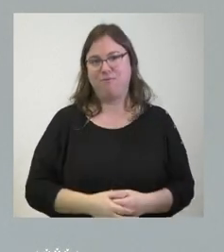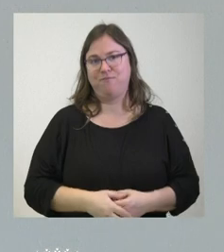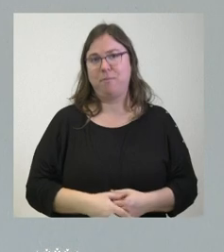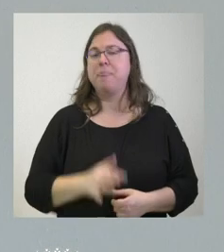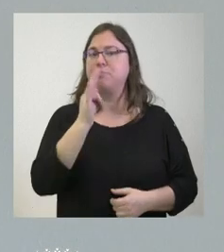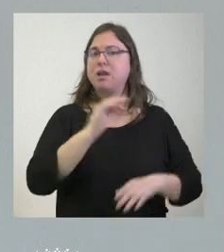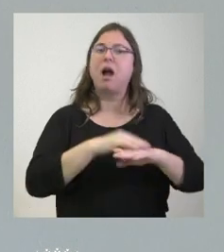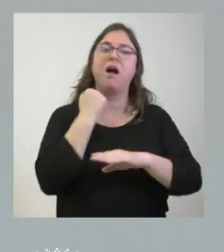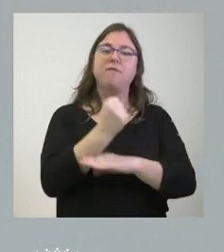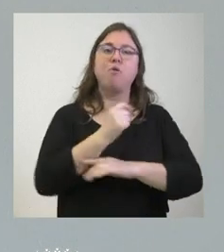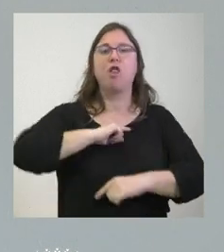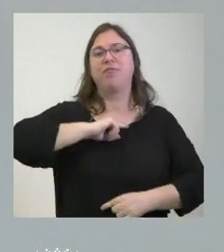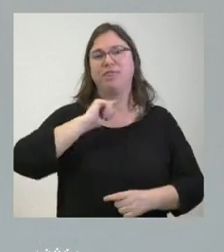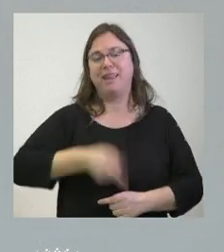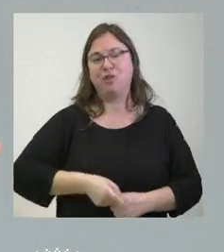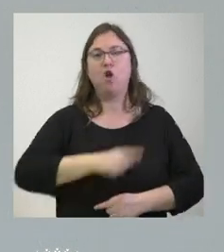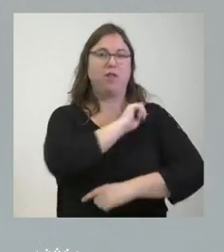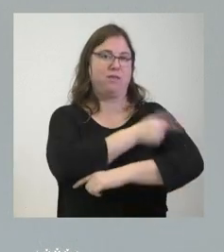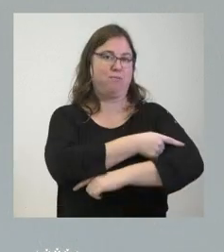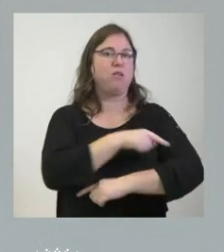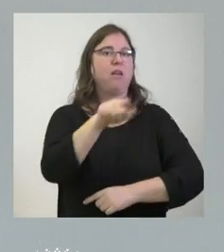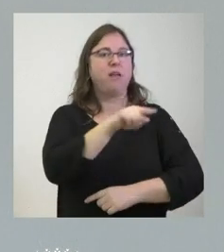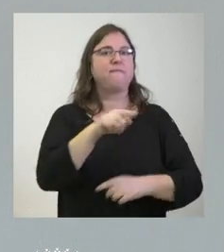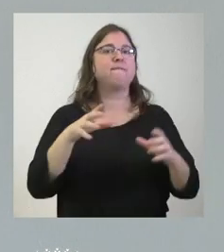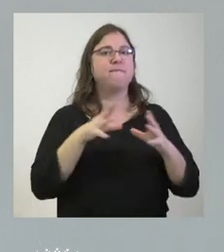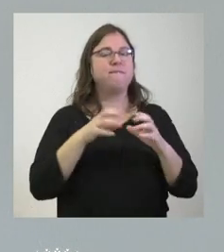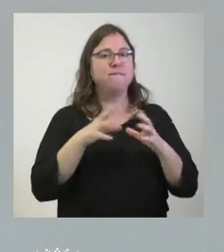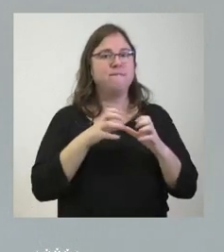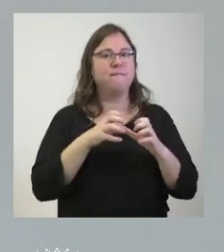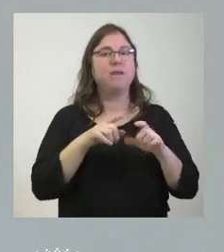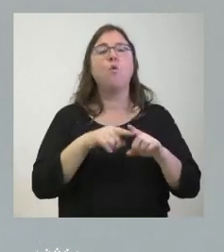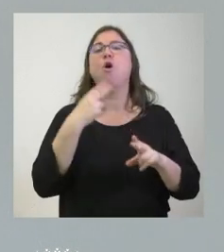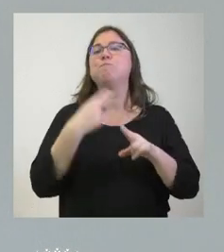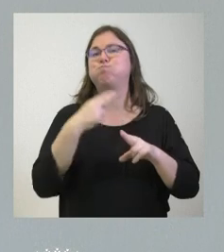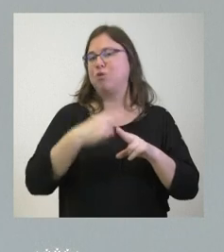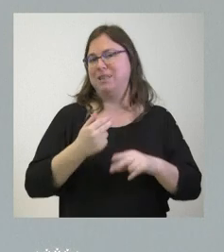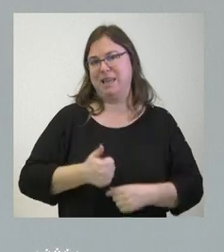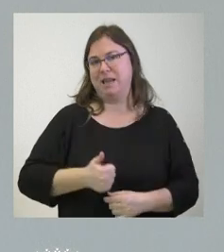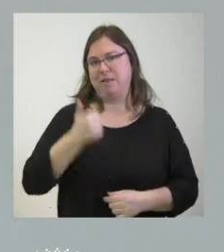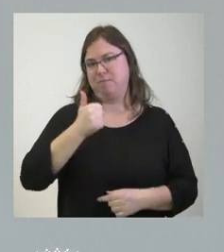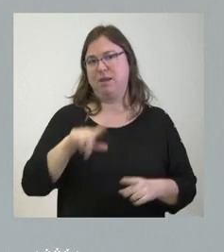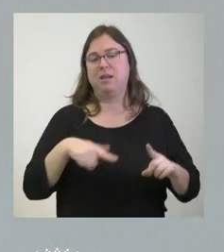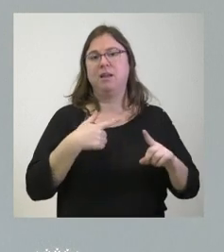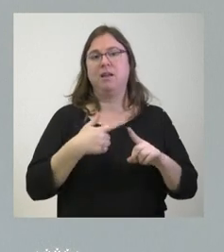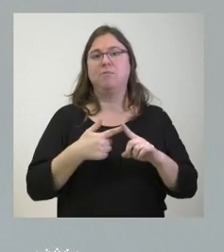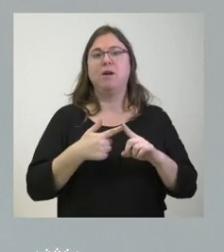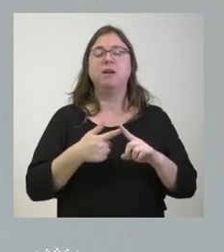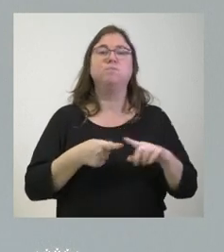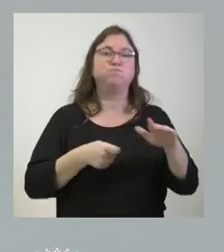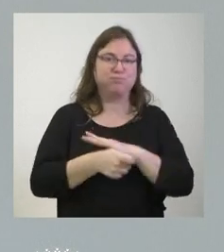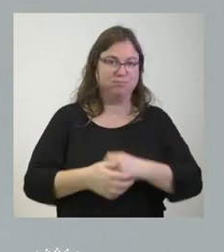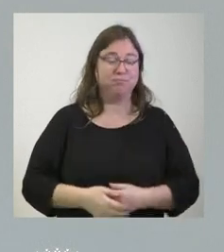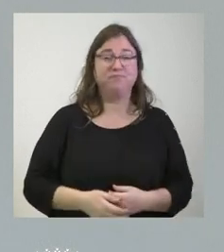director de deportes que él tenga la ambición de desarrollar más políticas y que siempre defenda al sector productivo y más medios para el sector